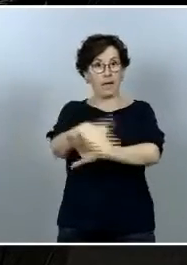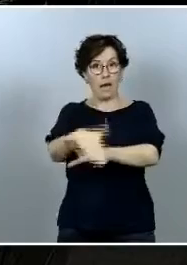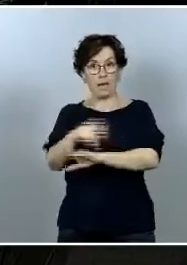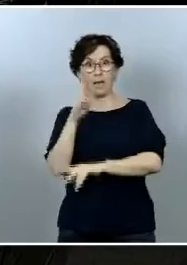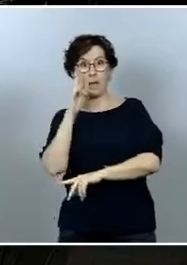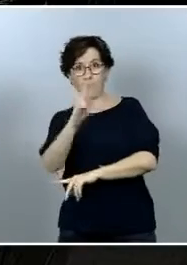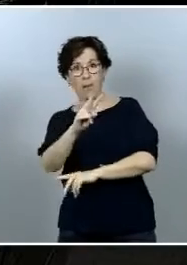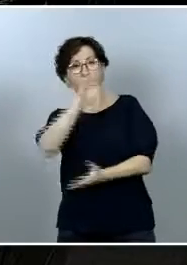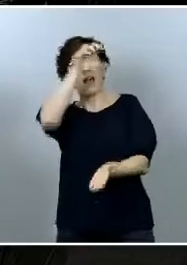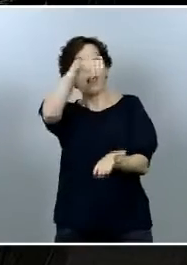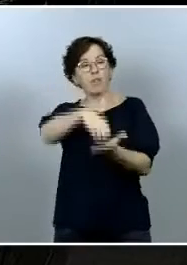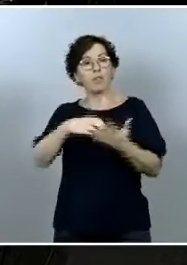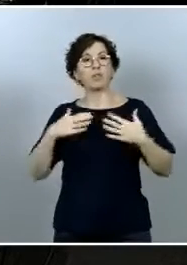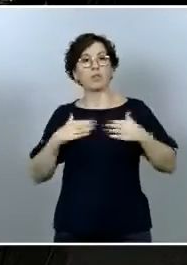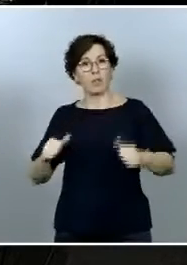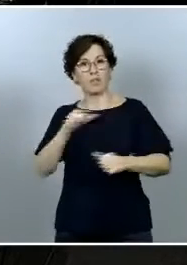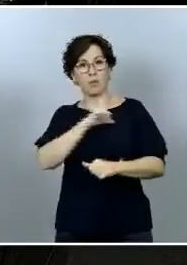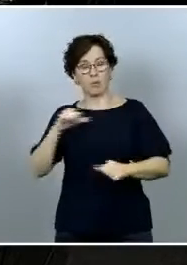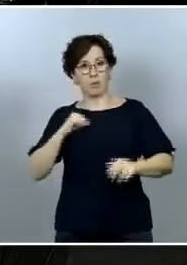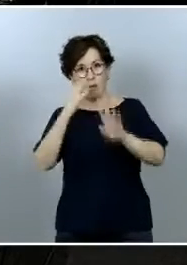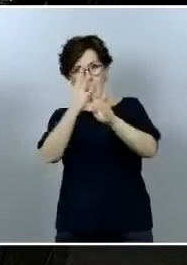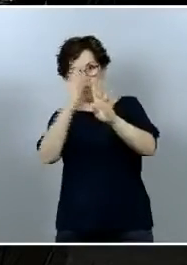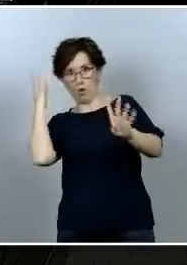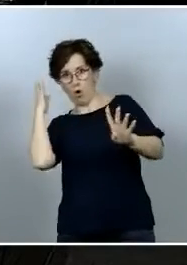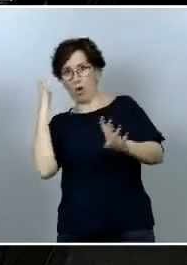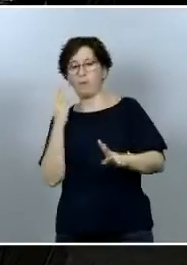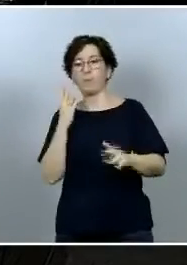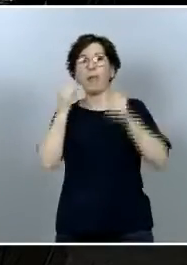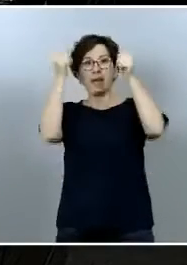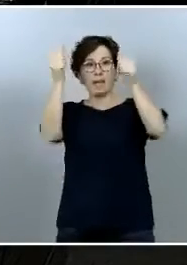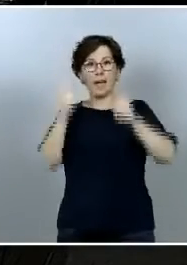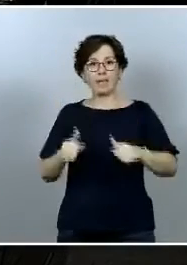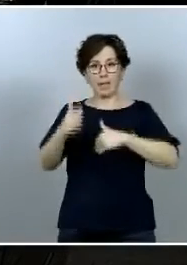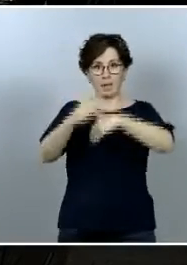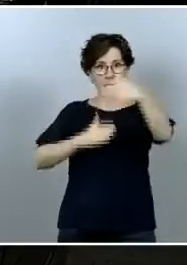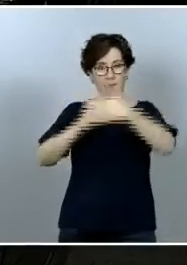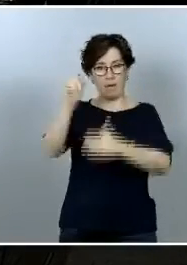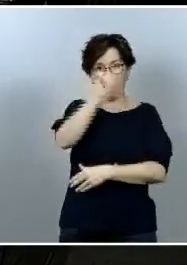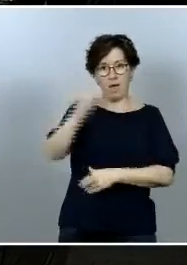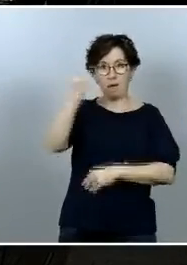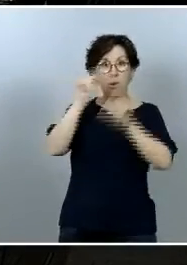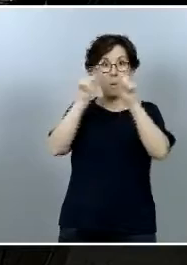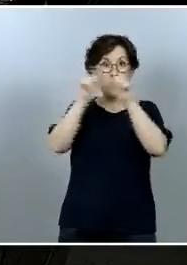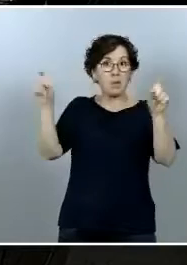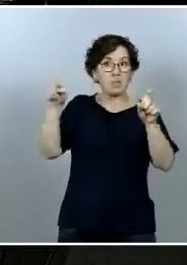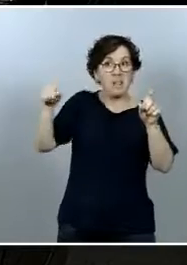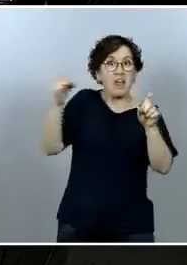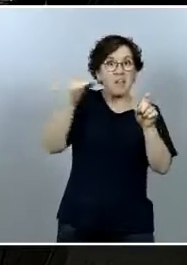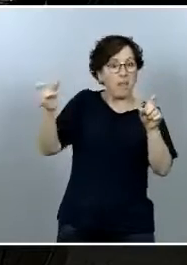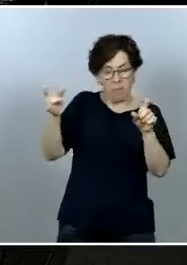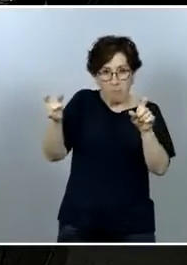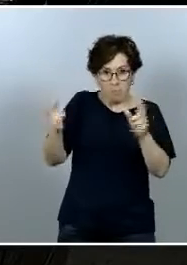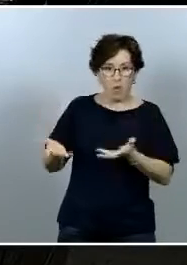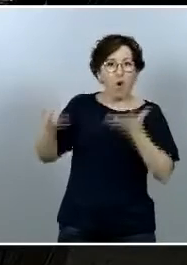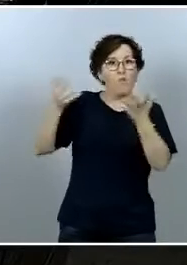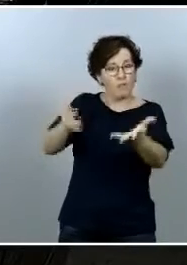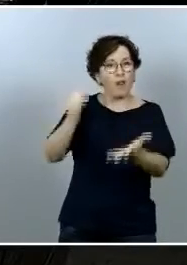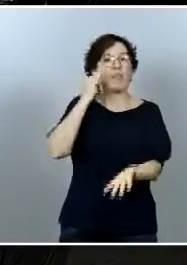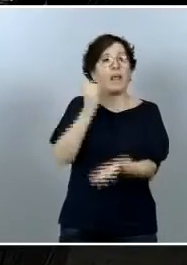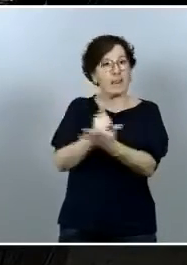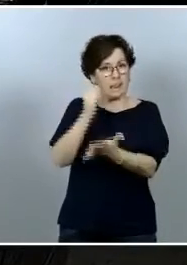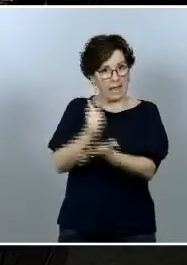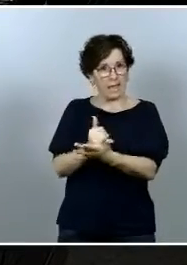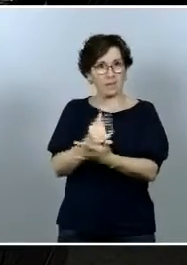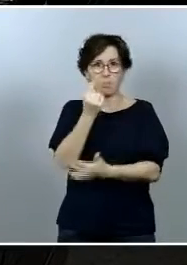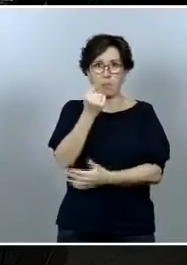sanitarios privados carteles escritos a mano por empresas que no se saben muy bien ofreciendo test de coronavirus a precios entre 30 a 90